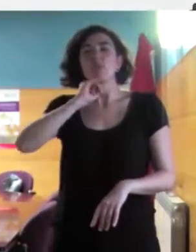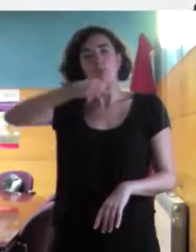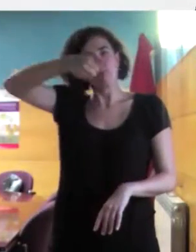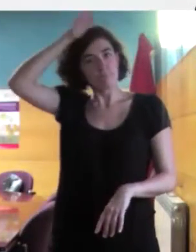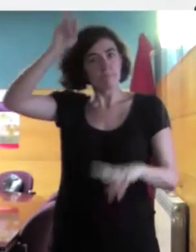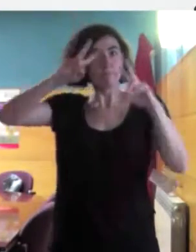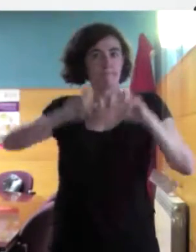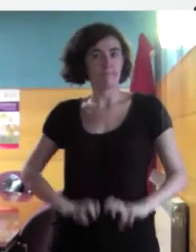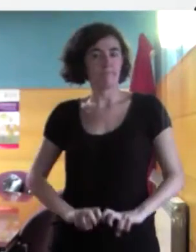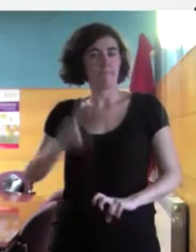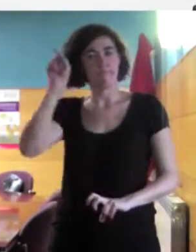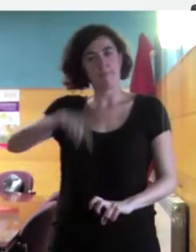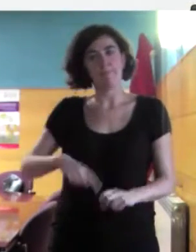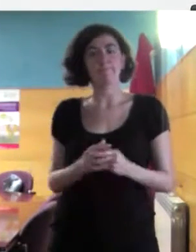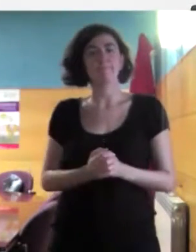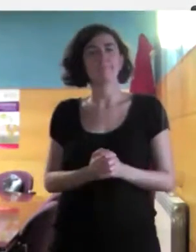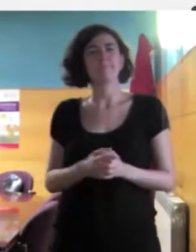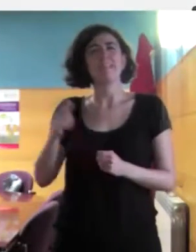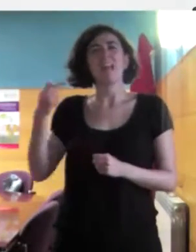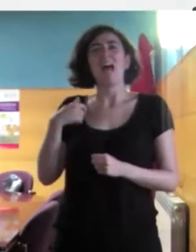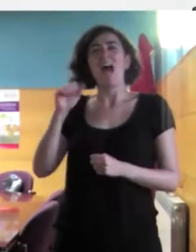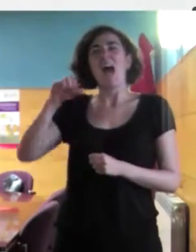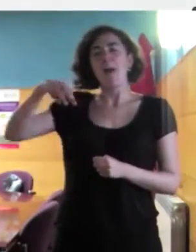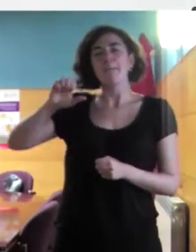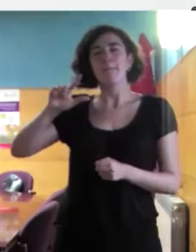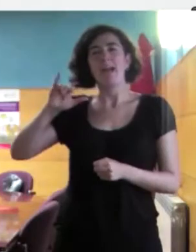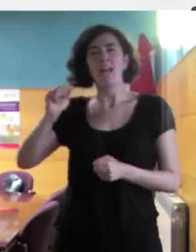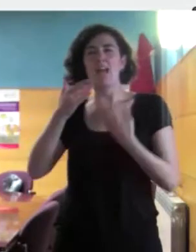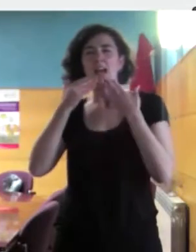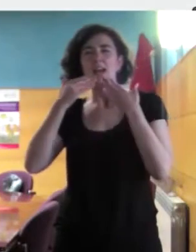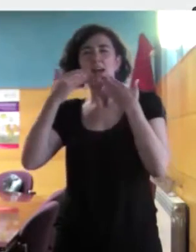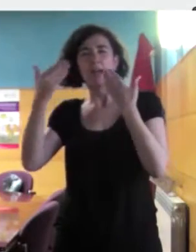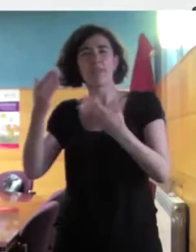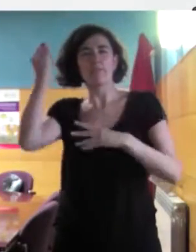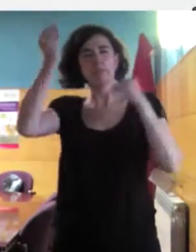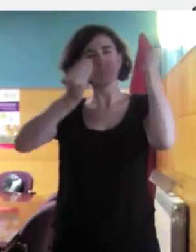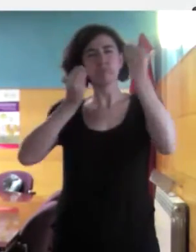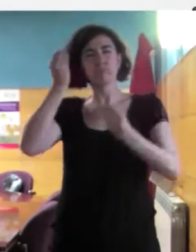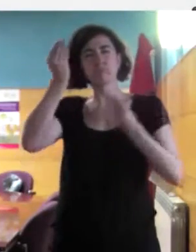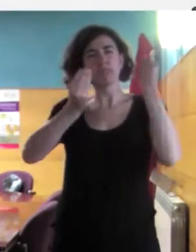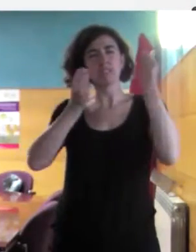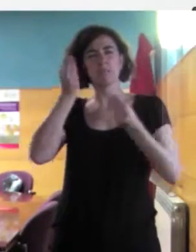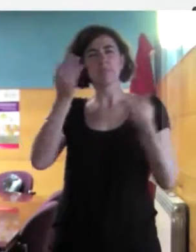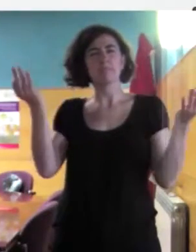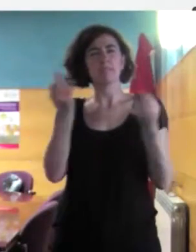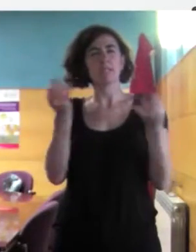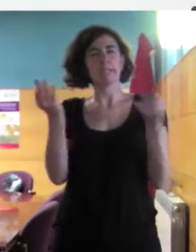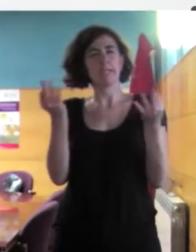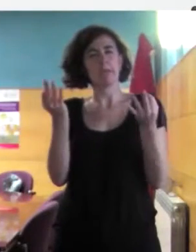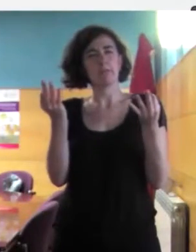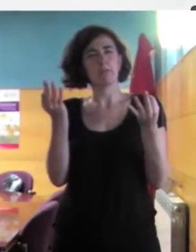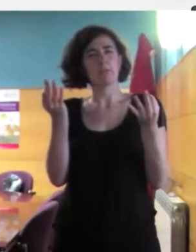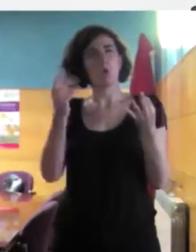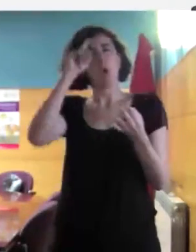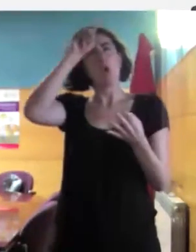sobre cómo poder abordar los retos que nos plantea la